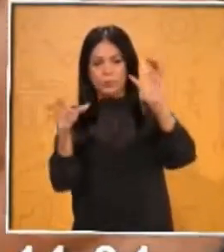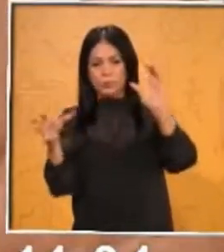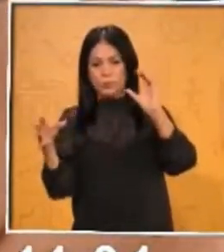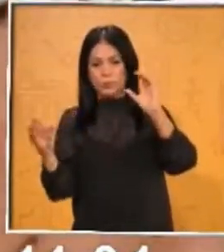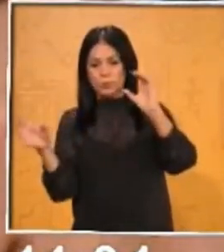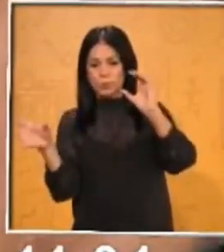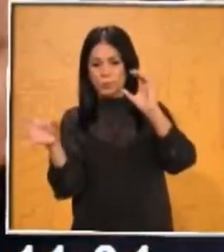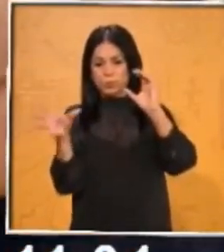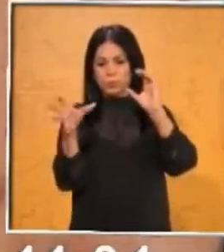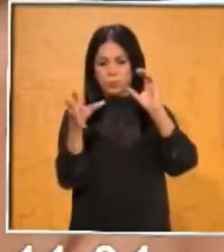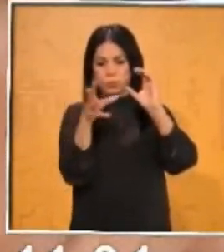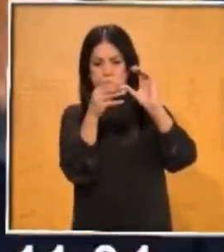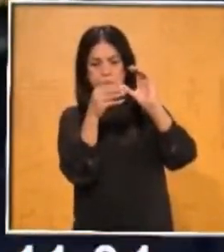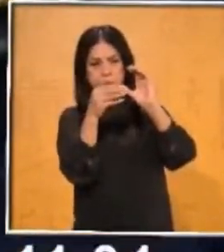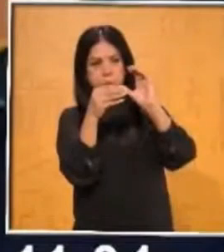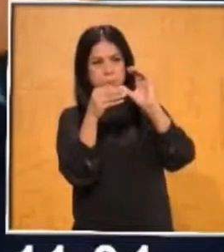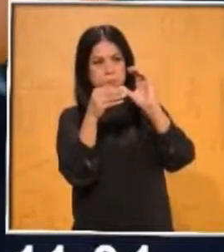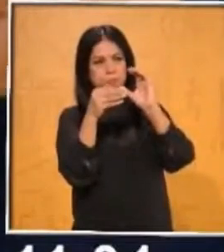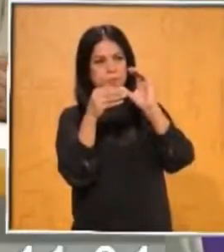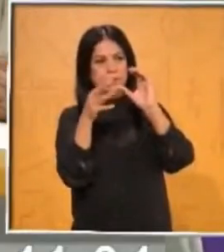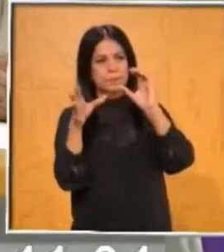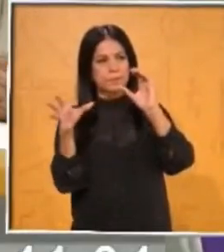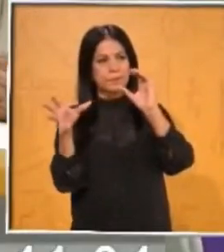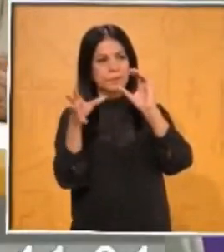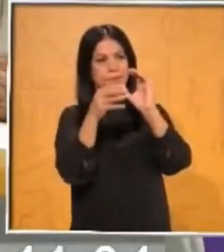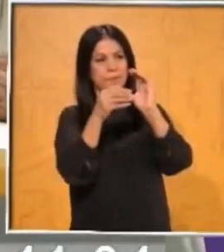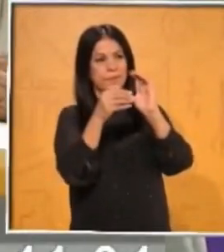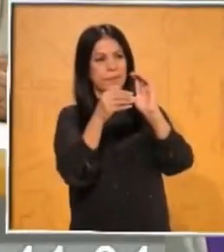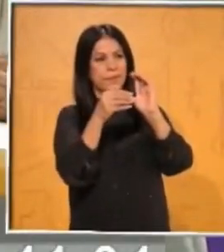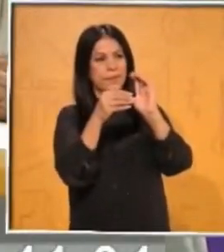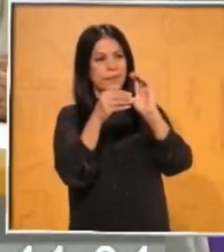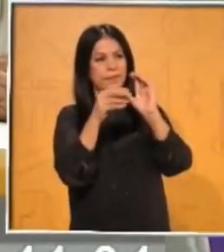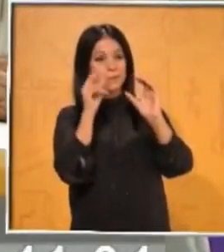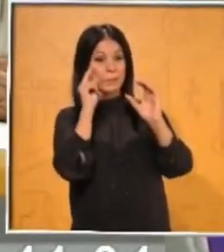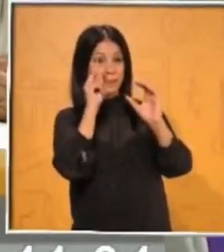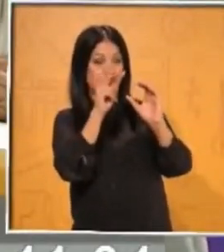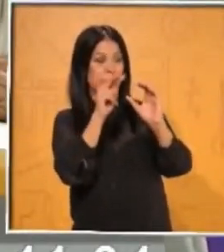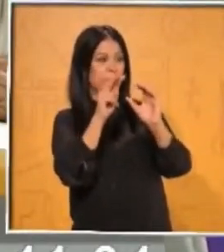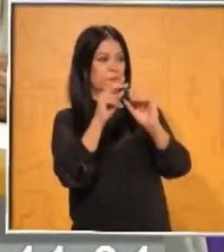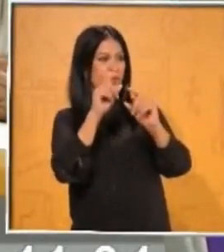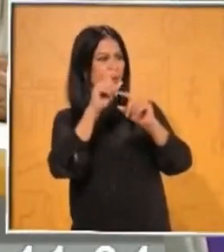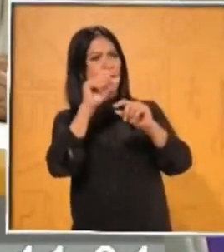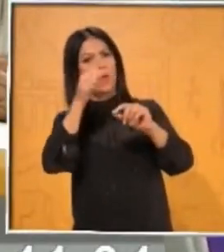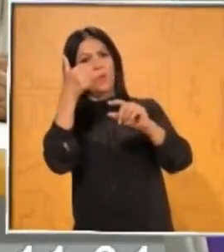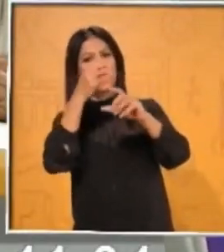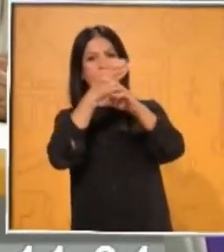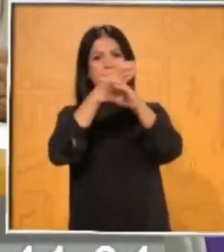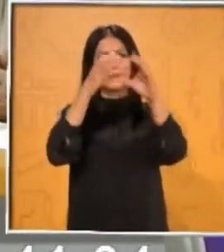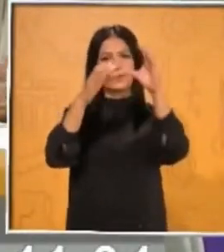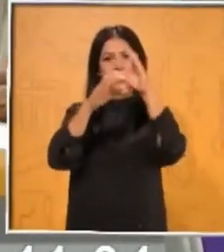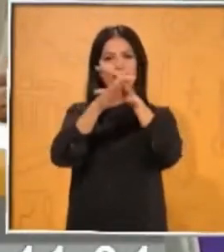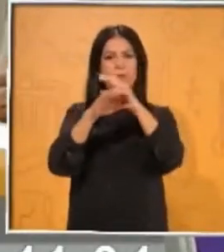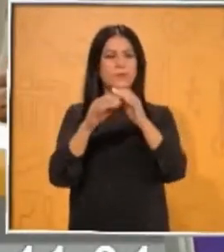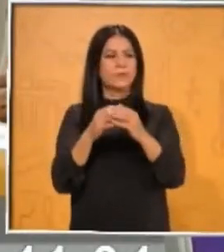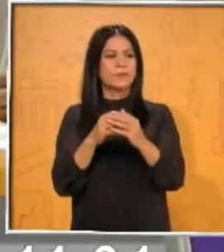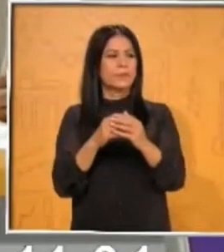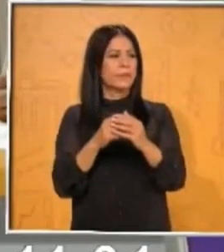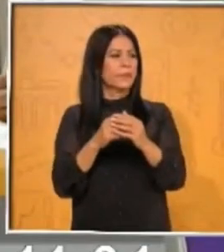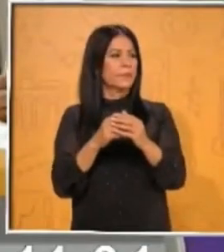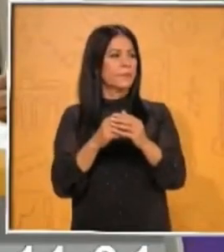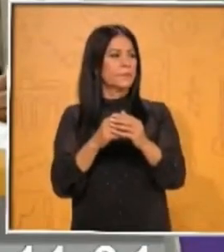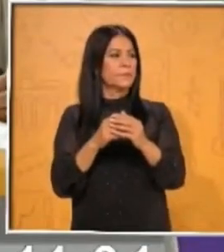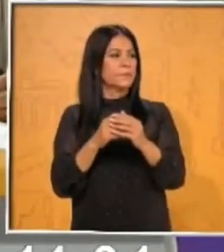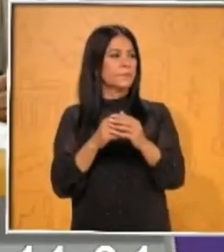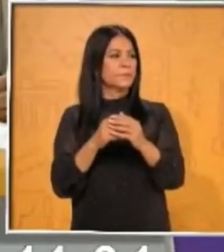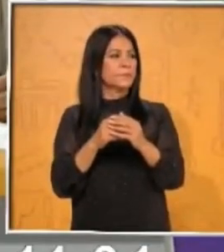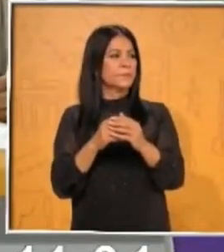Pequeños clavos. Aquí lo puedes ver. Y además traemos otros objetos que, como les mencionábamos hace un momento, ahora tienen que ser